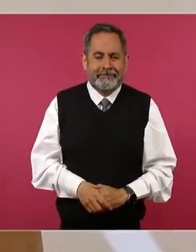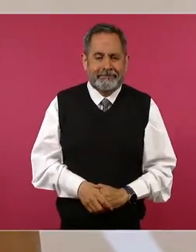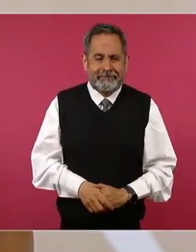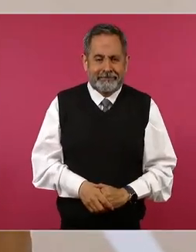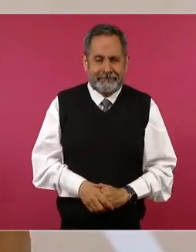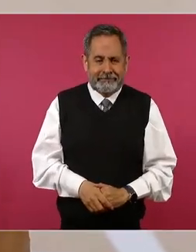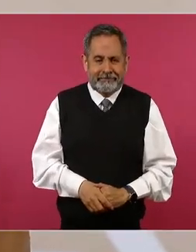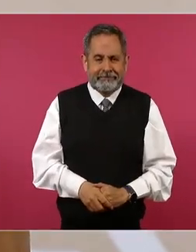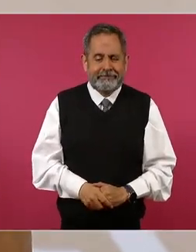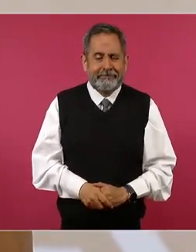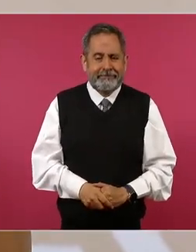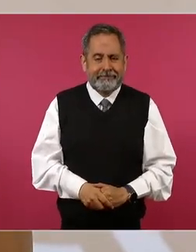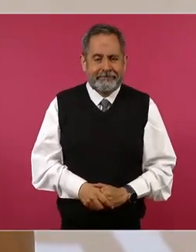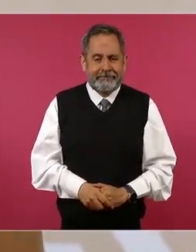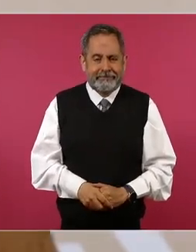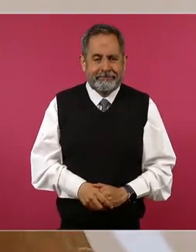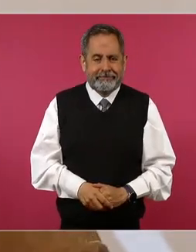las niñeras